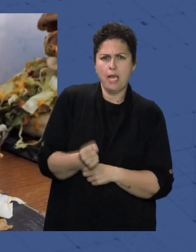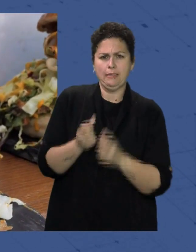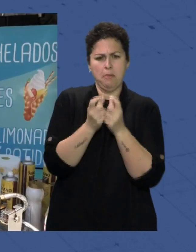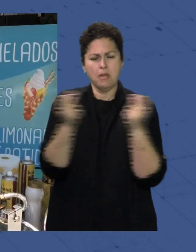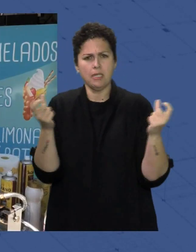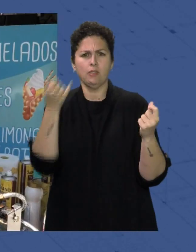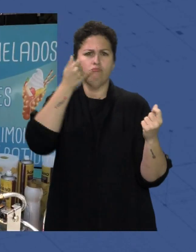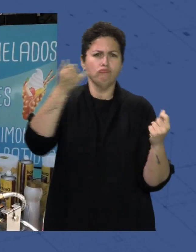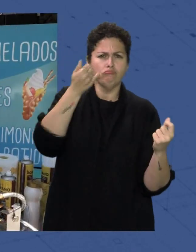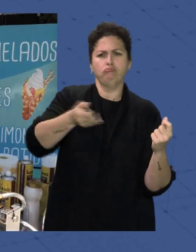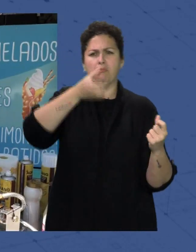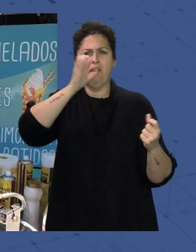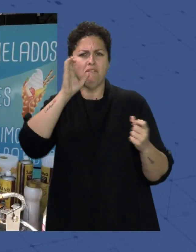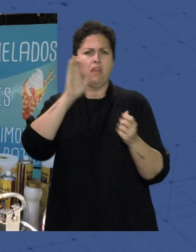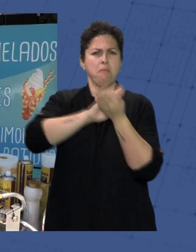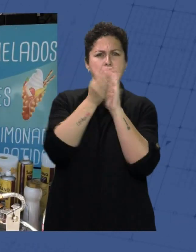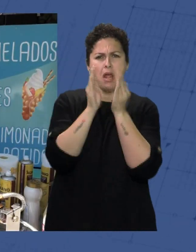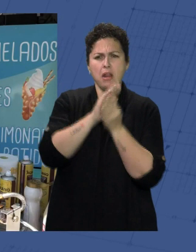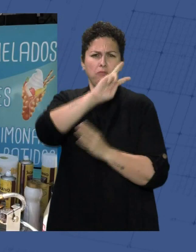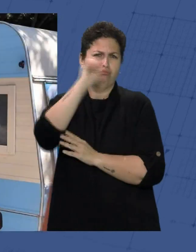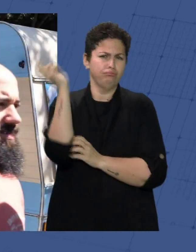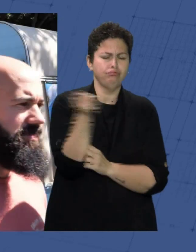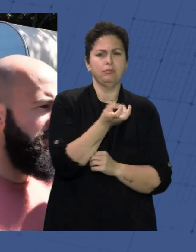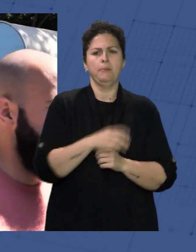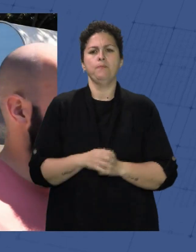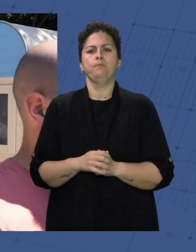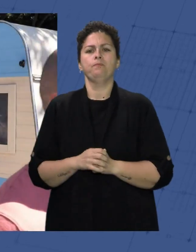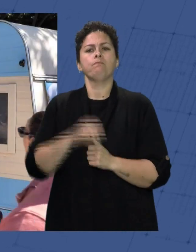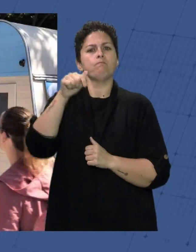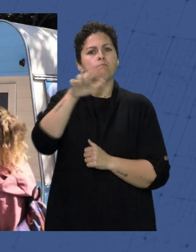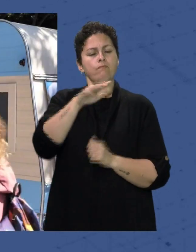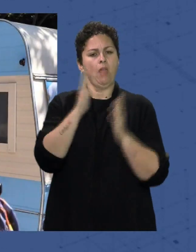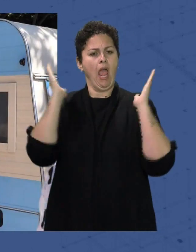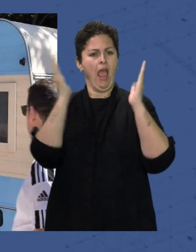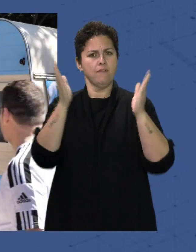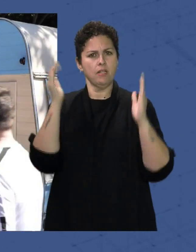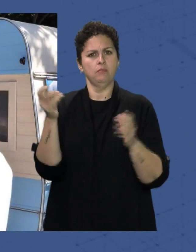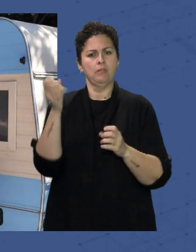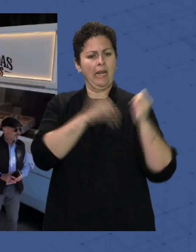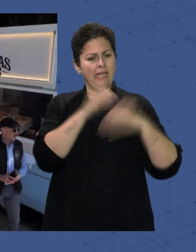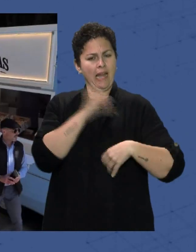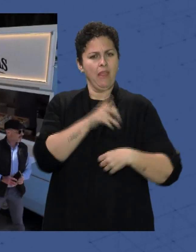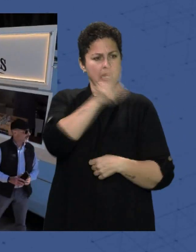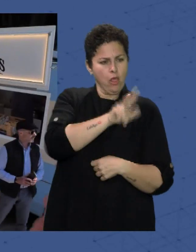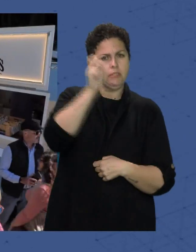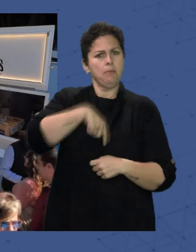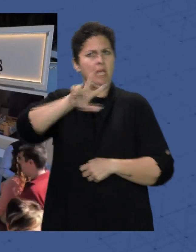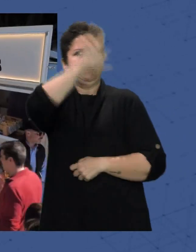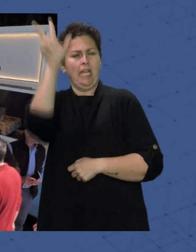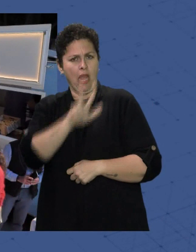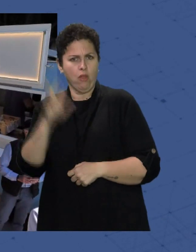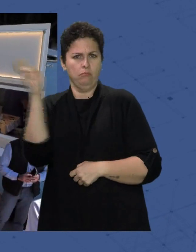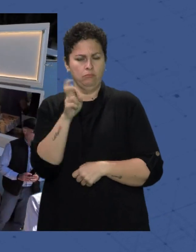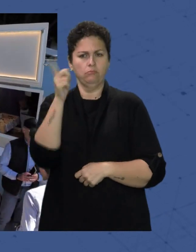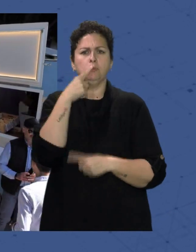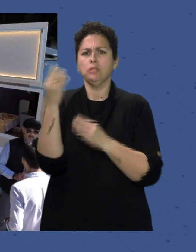fideos, bebidas, empanadas, mojitos o cócteles se han sucedido a lo largo de esta avenida con recetas tanto nacionales como internacionales y sabores de lo más